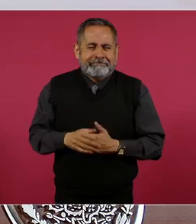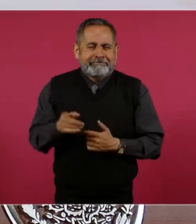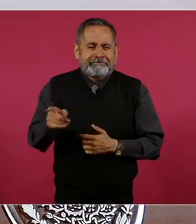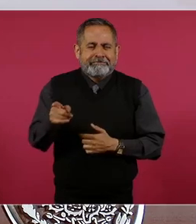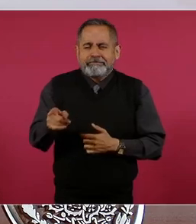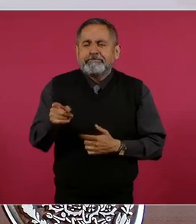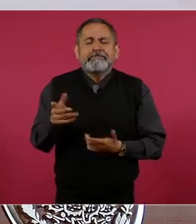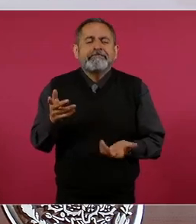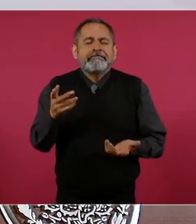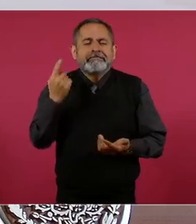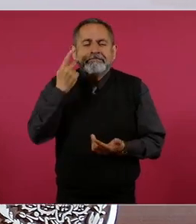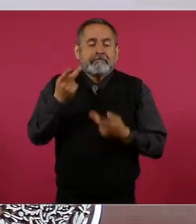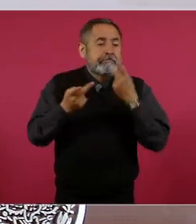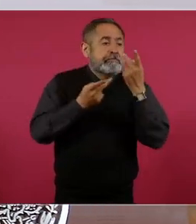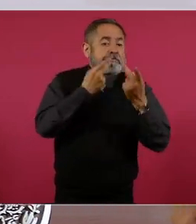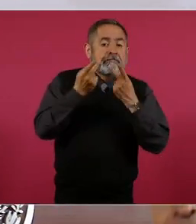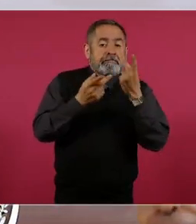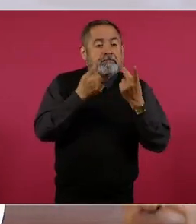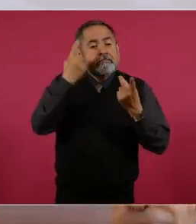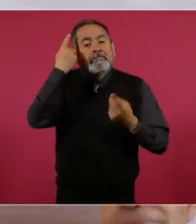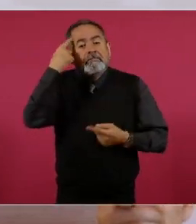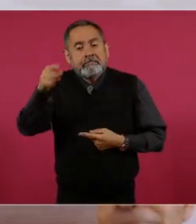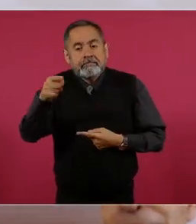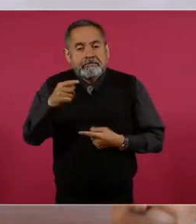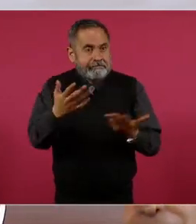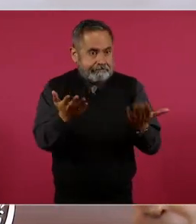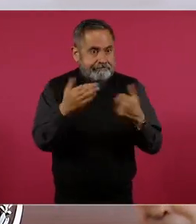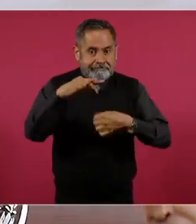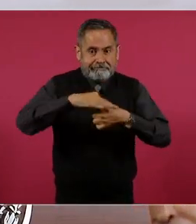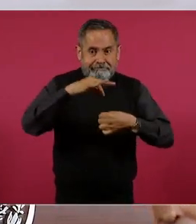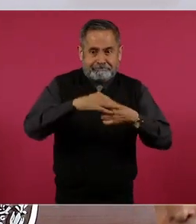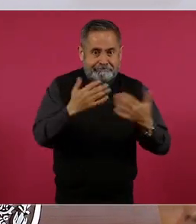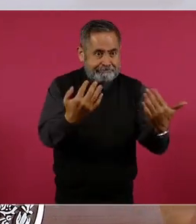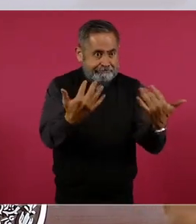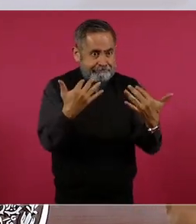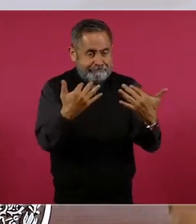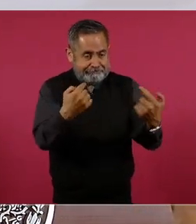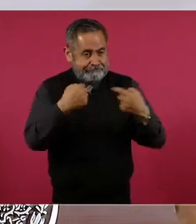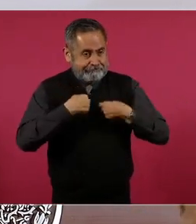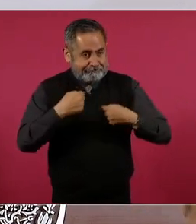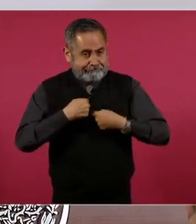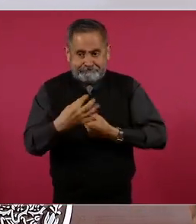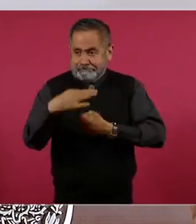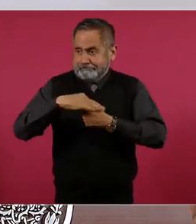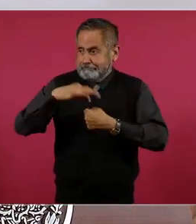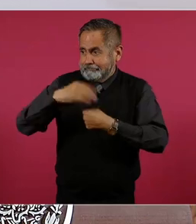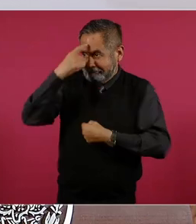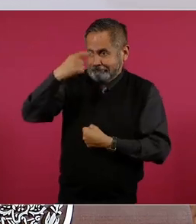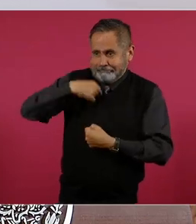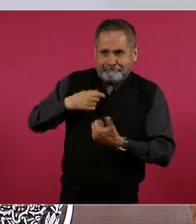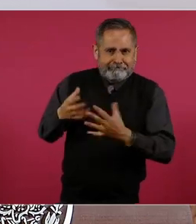obtener simpatía de electores. Entonces,